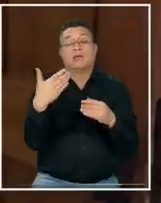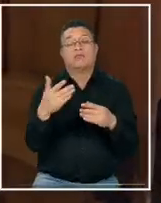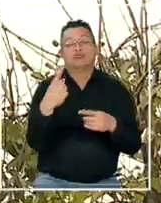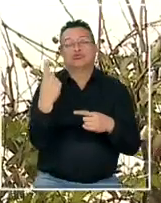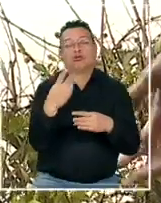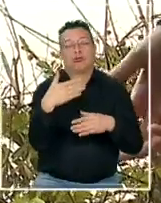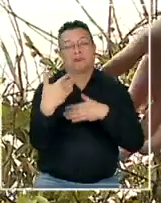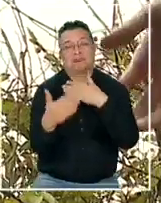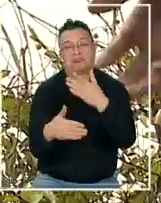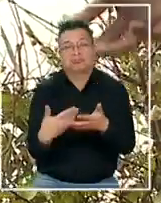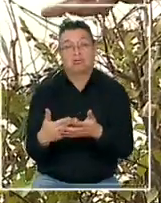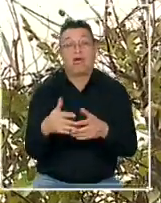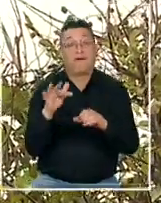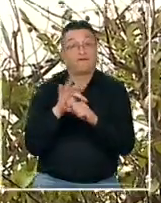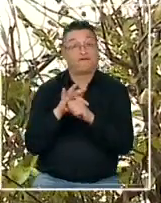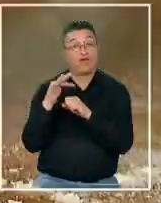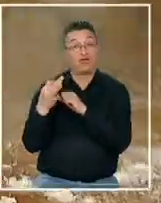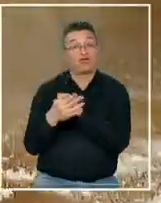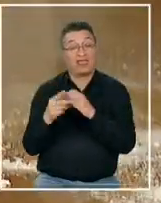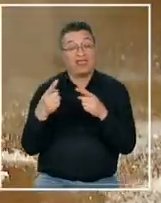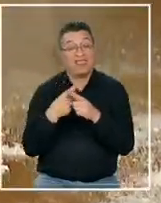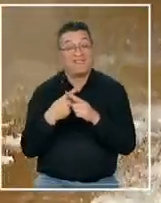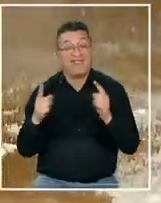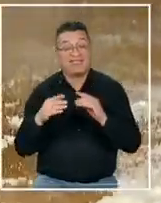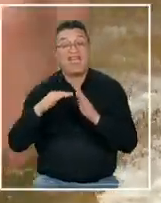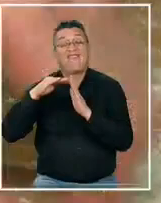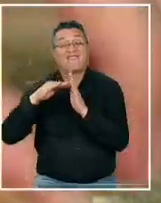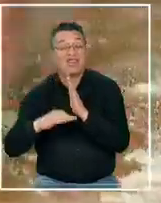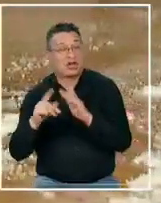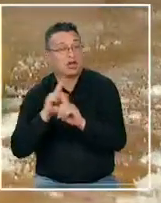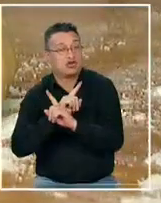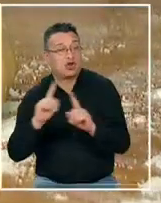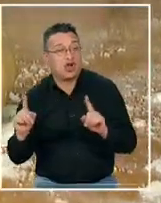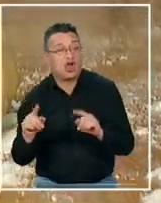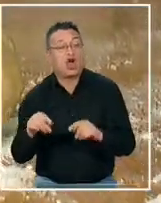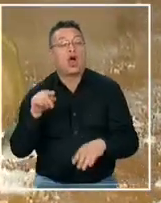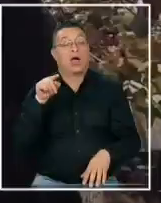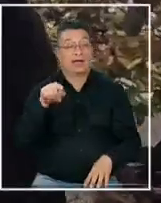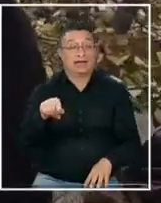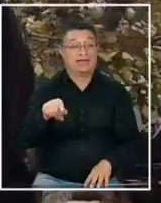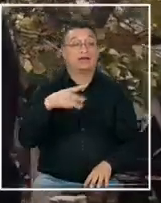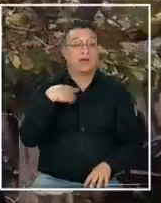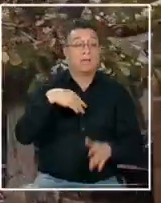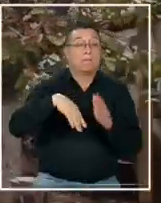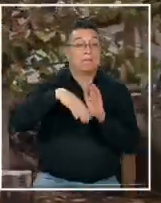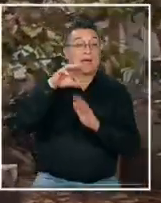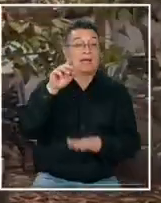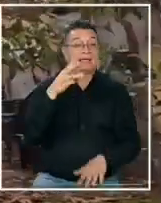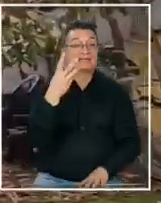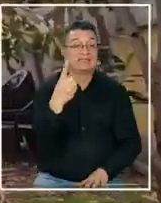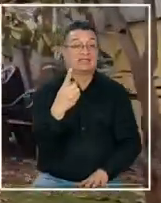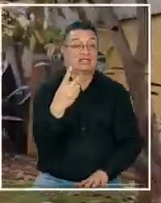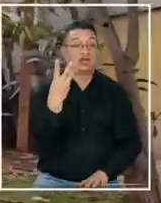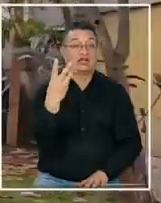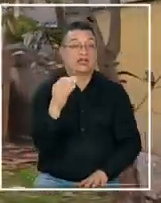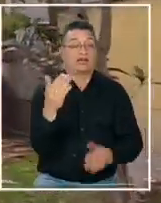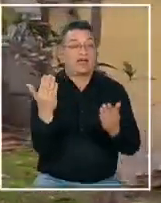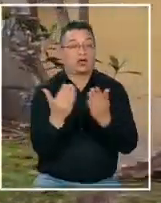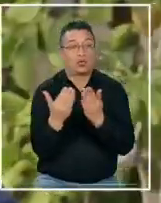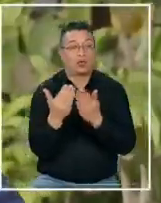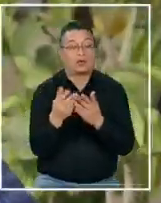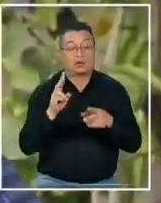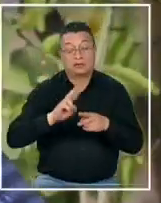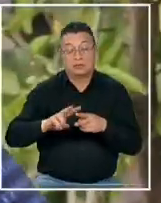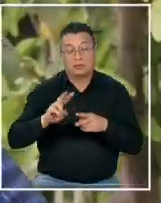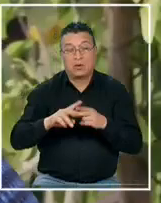solito la fundación diferentes más no inferiores es un espacio donde asisten más de 130 alumnos que preparan las materias para rendir